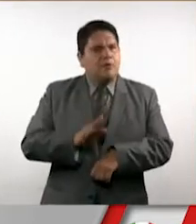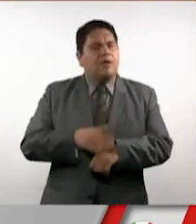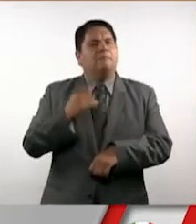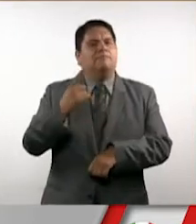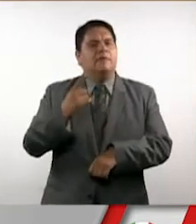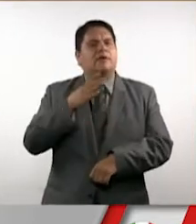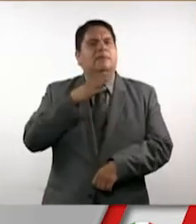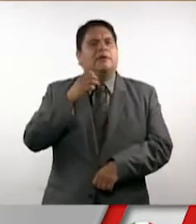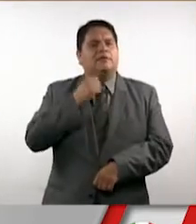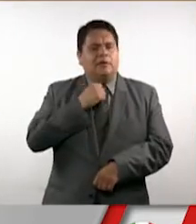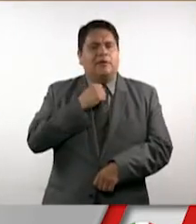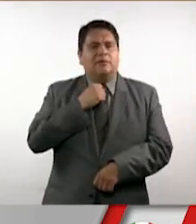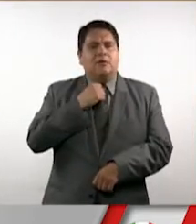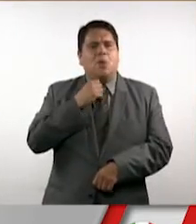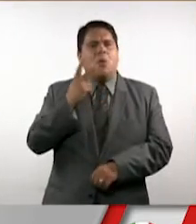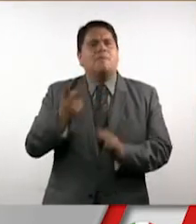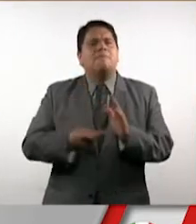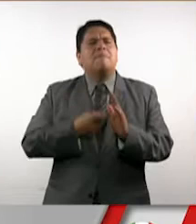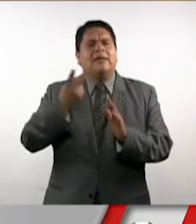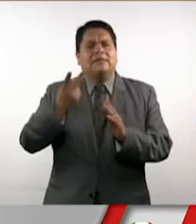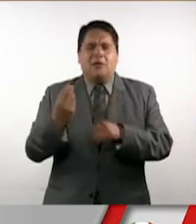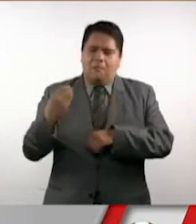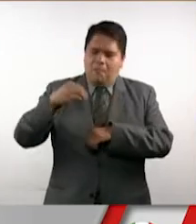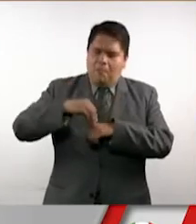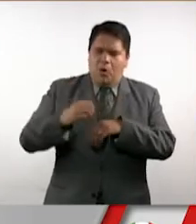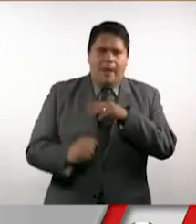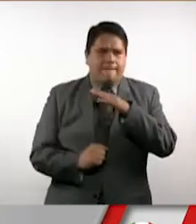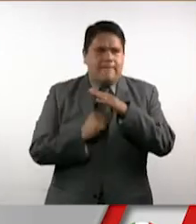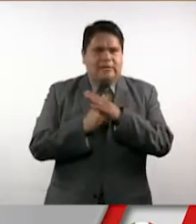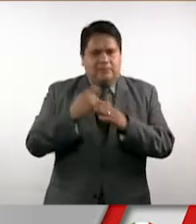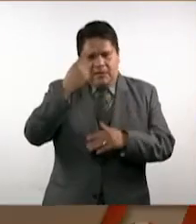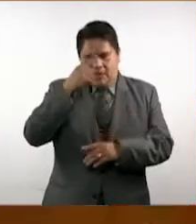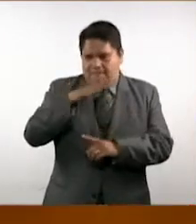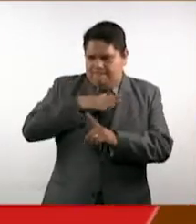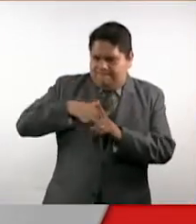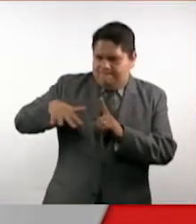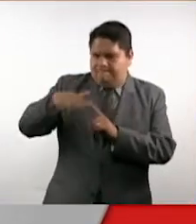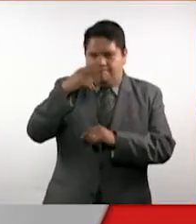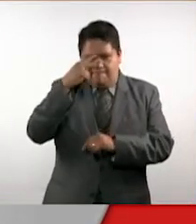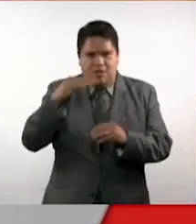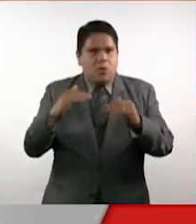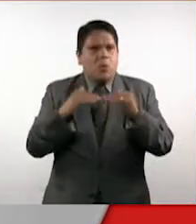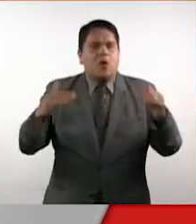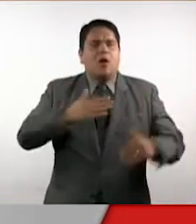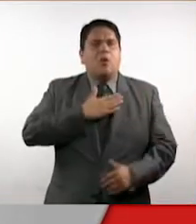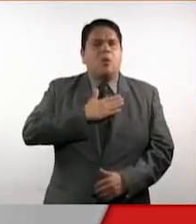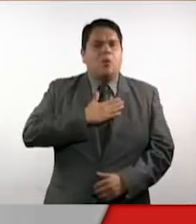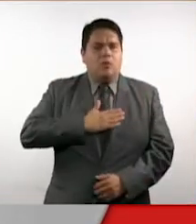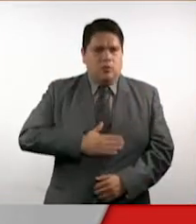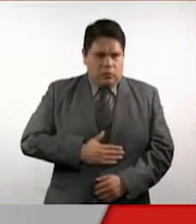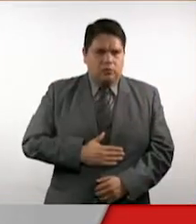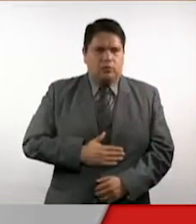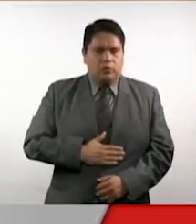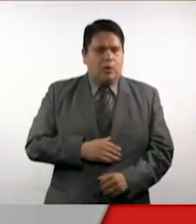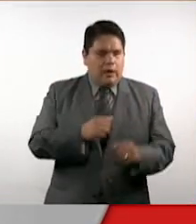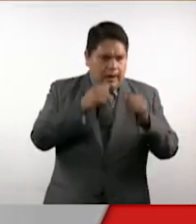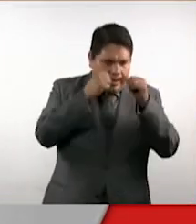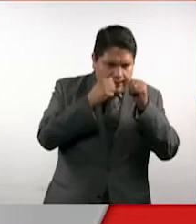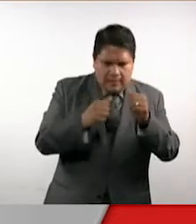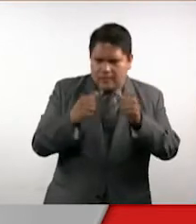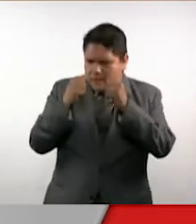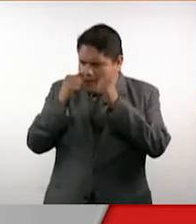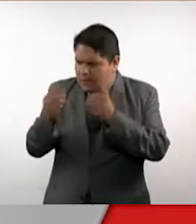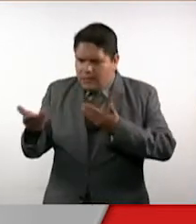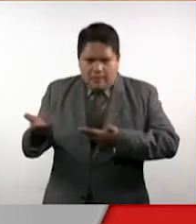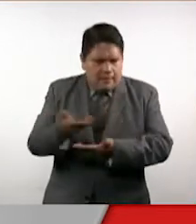Senado de la República sentó las bases para construir un México verdaderamente igualitario, justo que atiende en